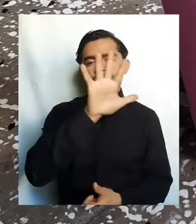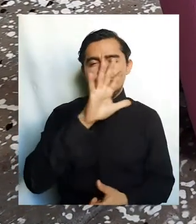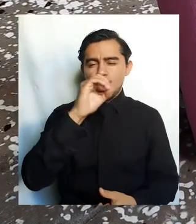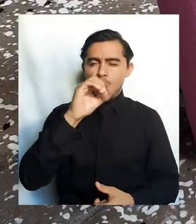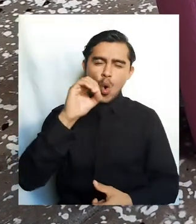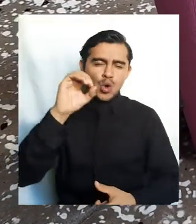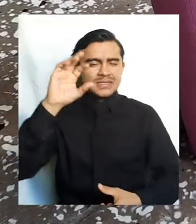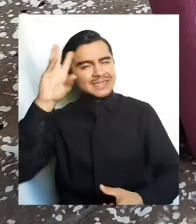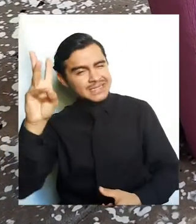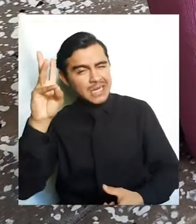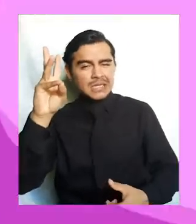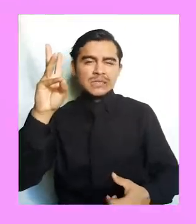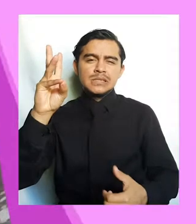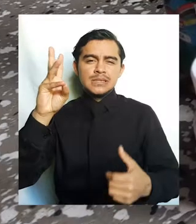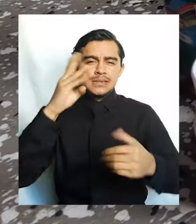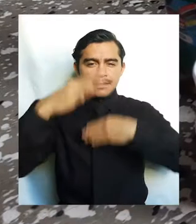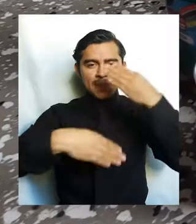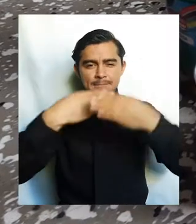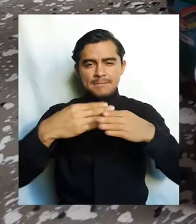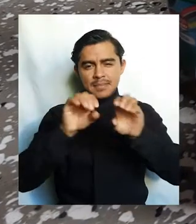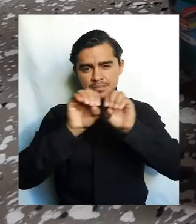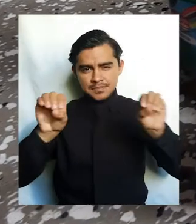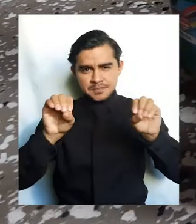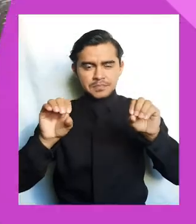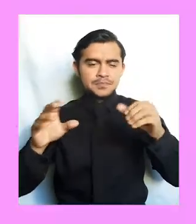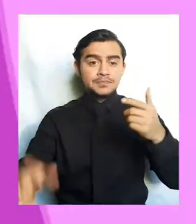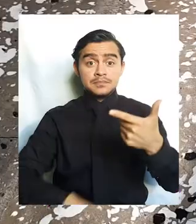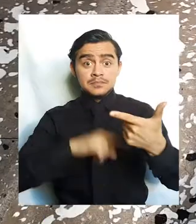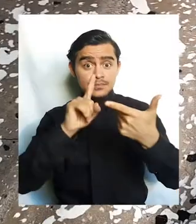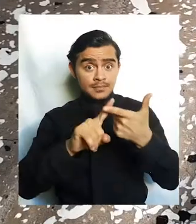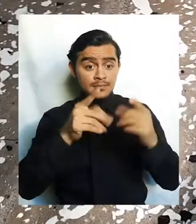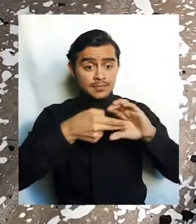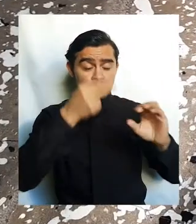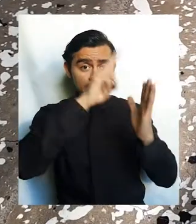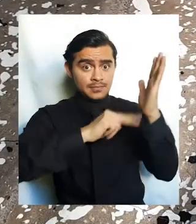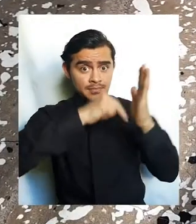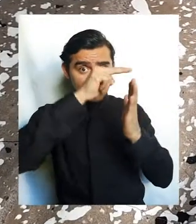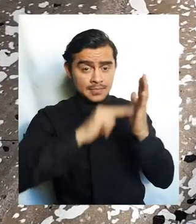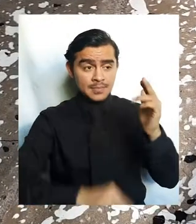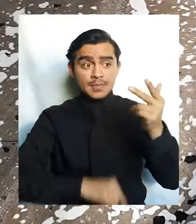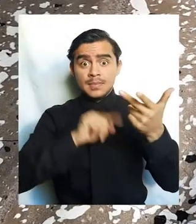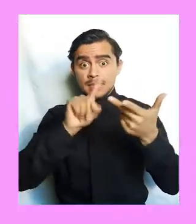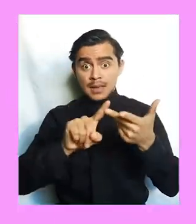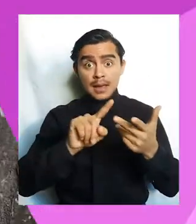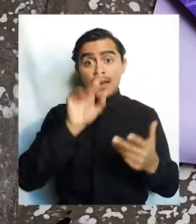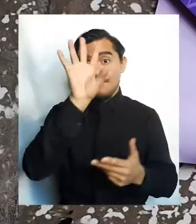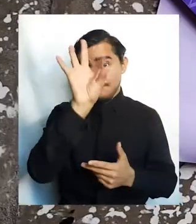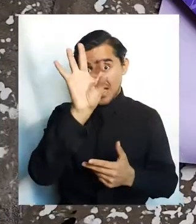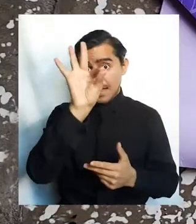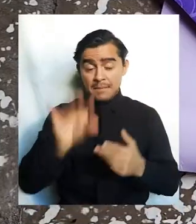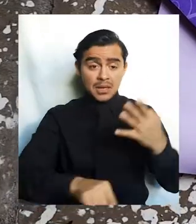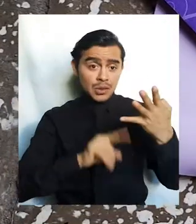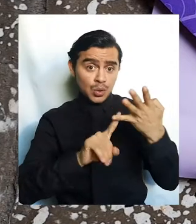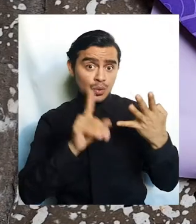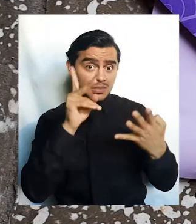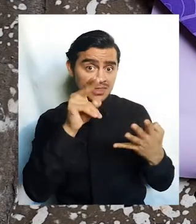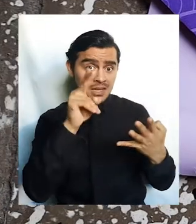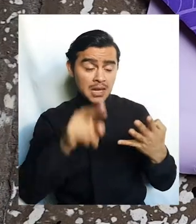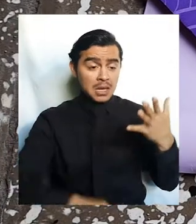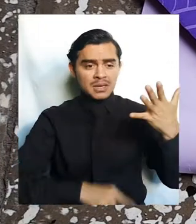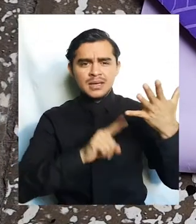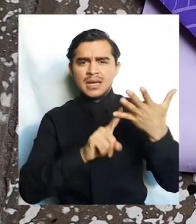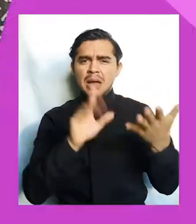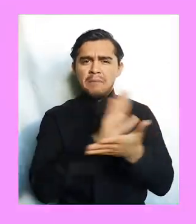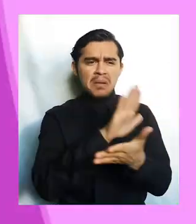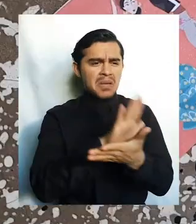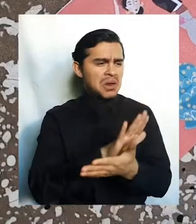rollos de papel higiénico, témperas, pegamento y tijera, retazos de papel que ya